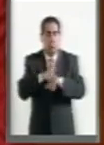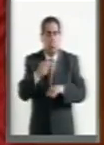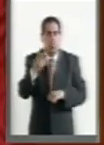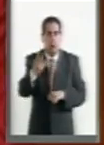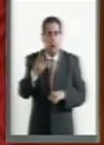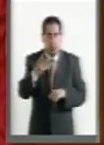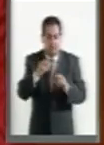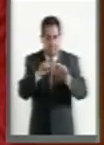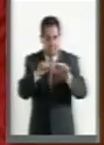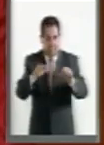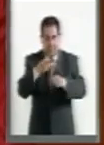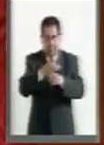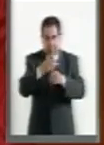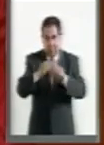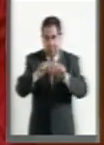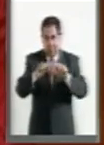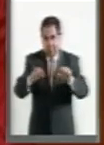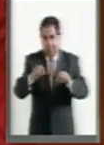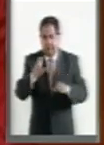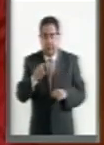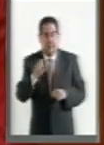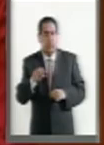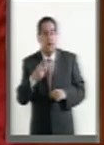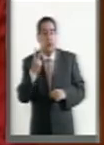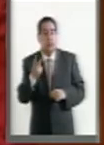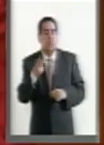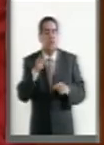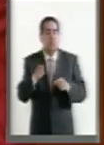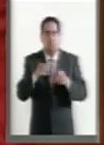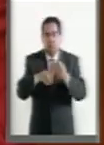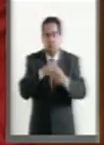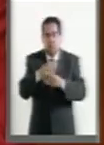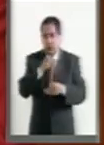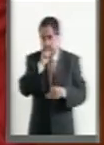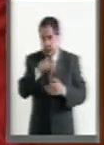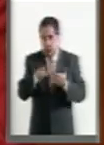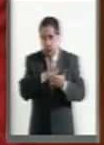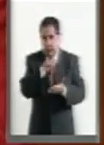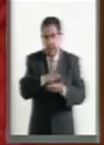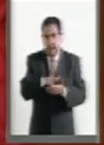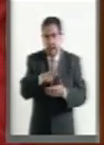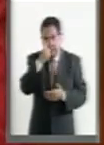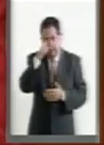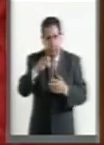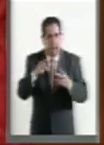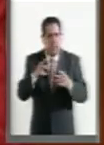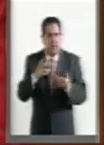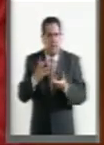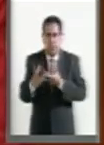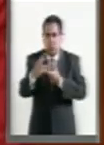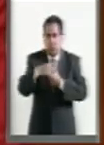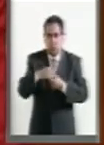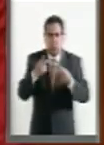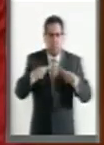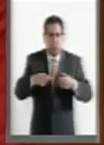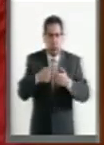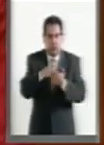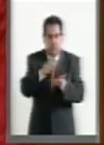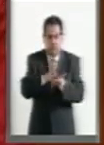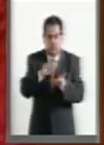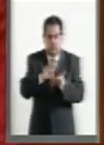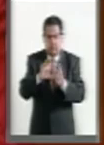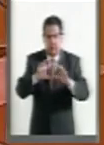y la fracción 3º del artículo 32, todos de la Ley General para la Inclusión de las Personas con